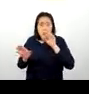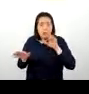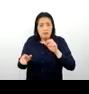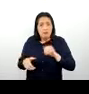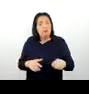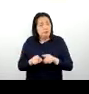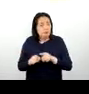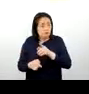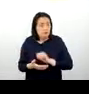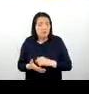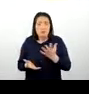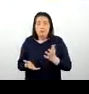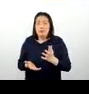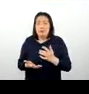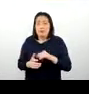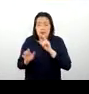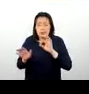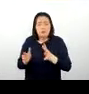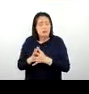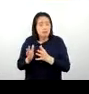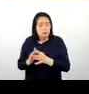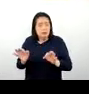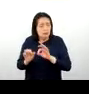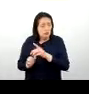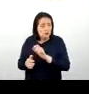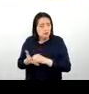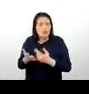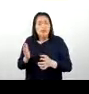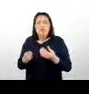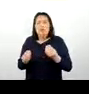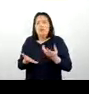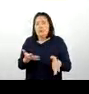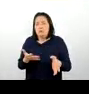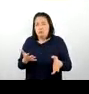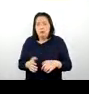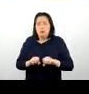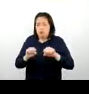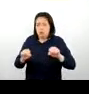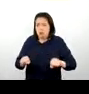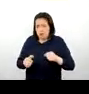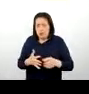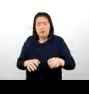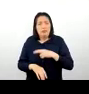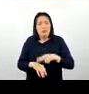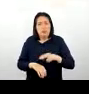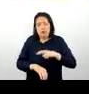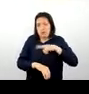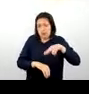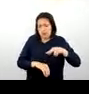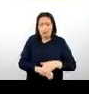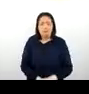entendiendo que la presencia de ellos son grandes indicadores de cómo está nuestro ecosistema a nivel regional, ¿no?